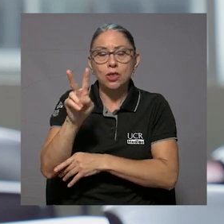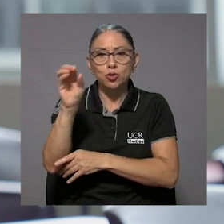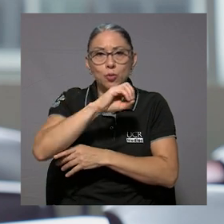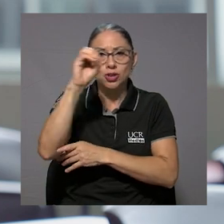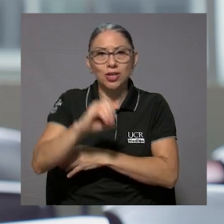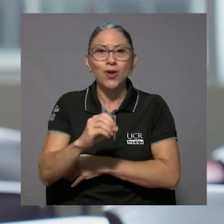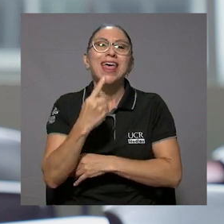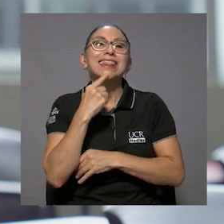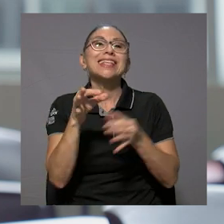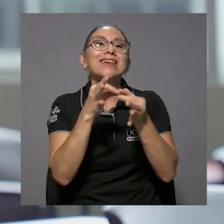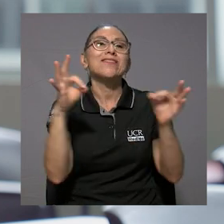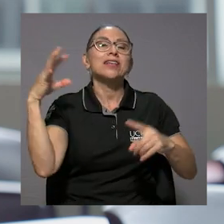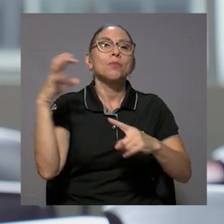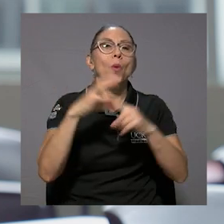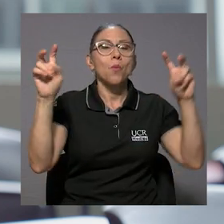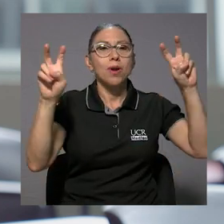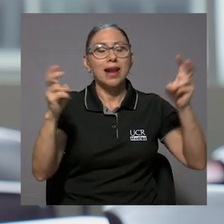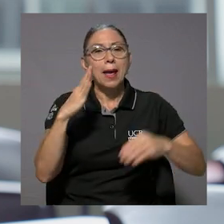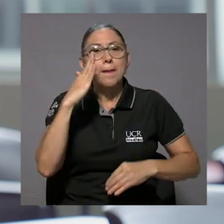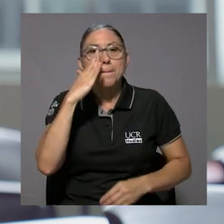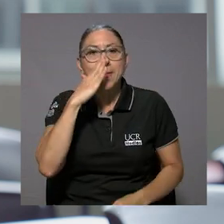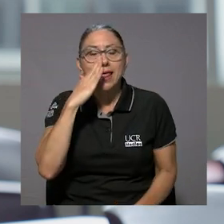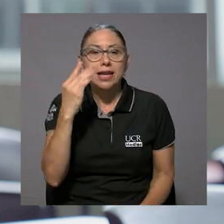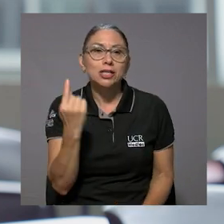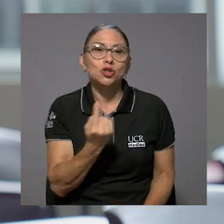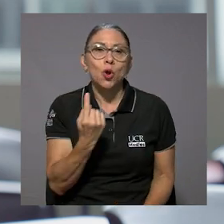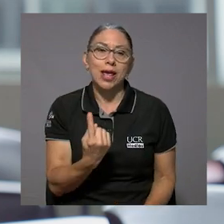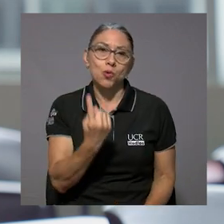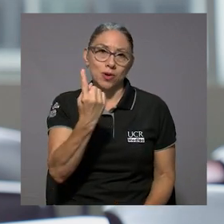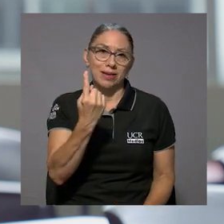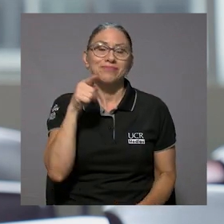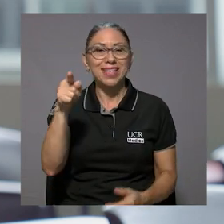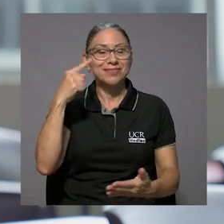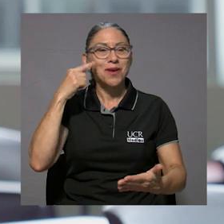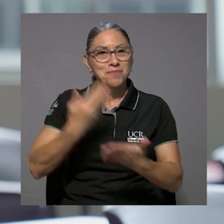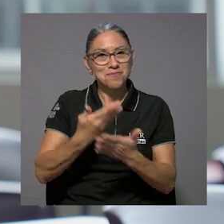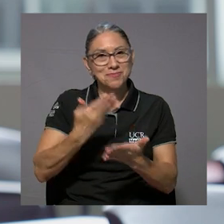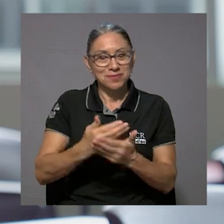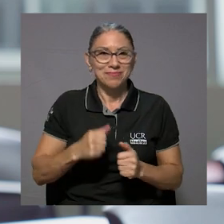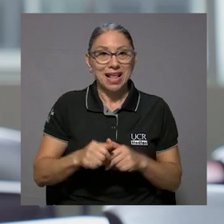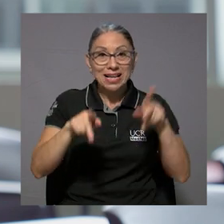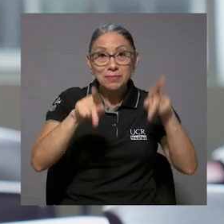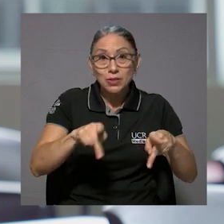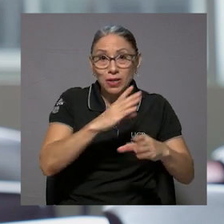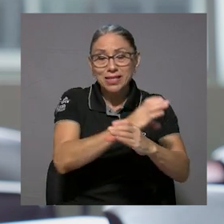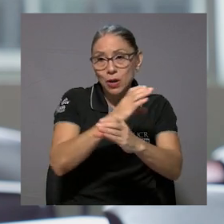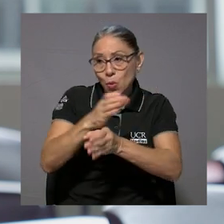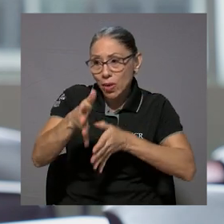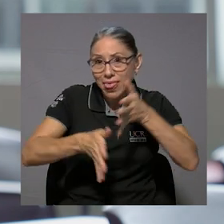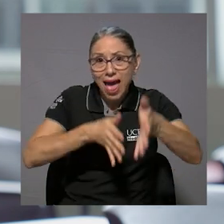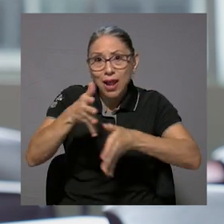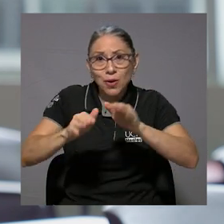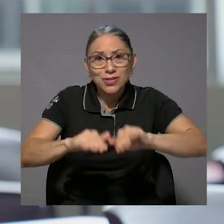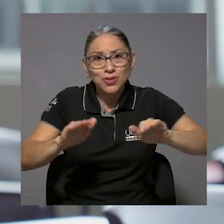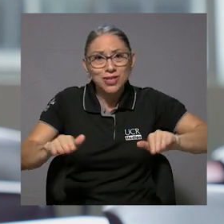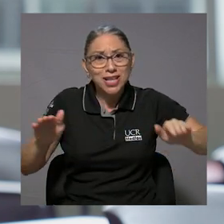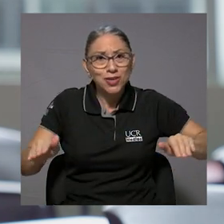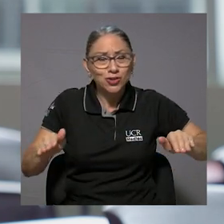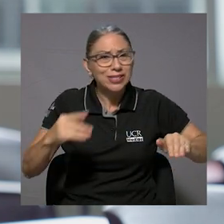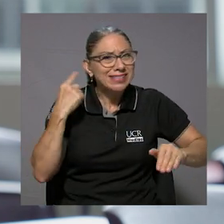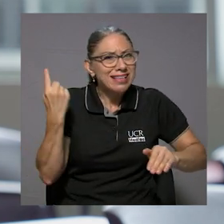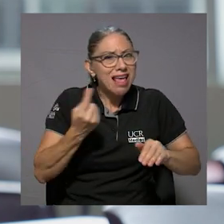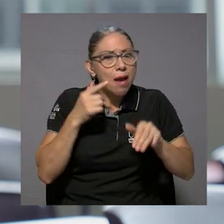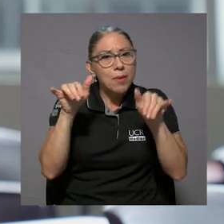y dice un dicho muy claro que madres solo ayudan. Ese es el reflejo que se ve en que las cuidadoras